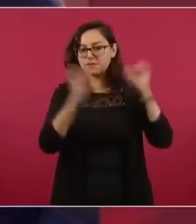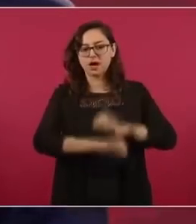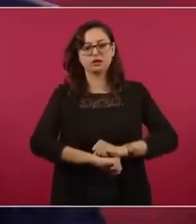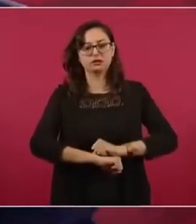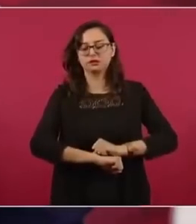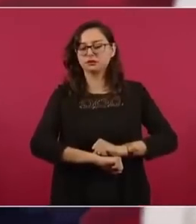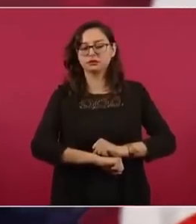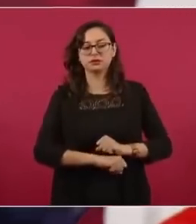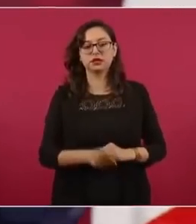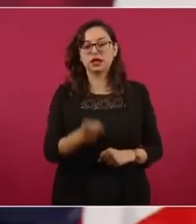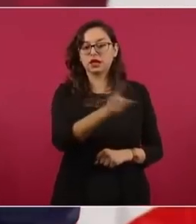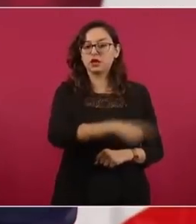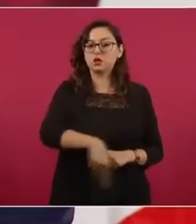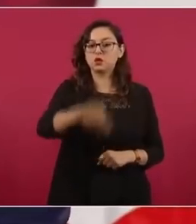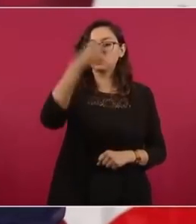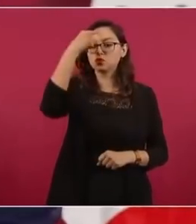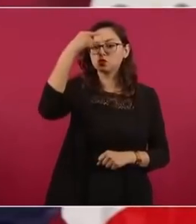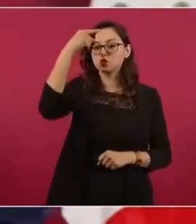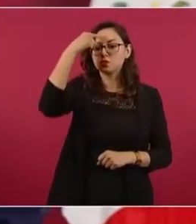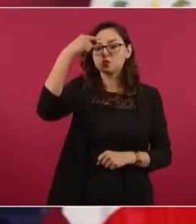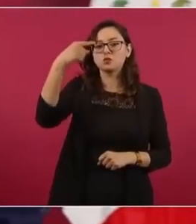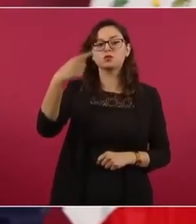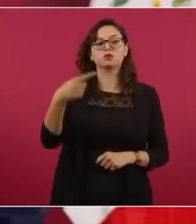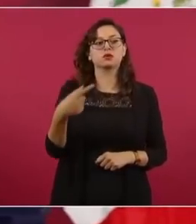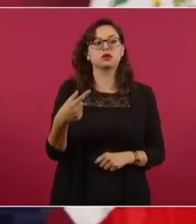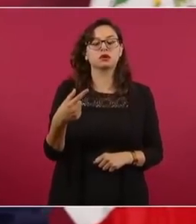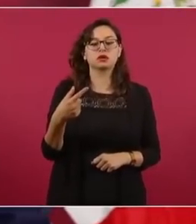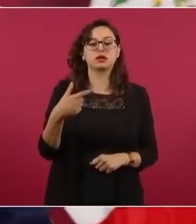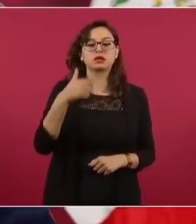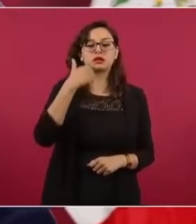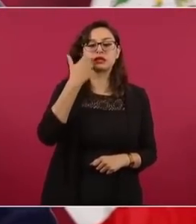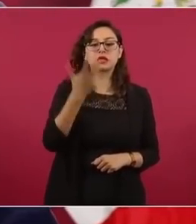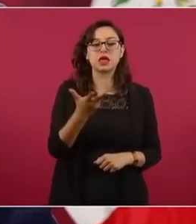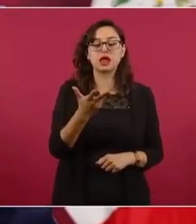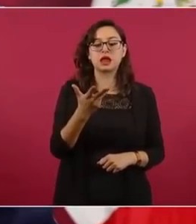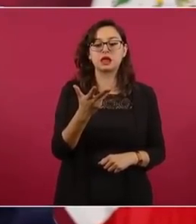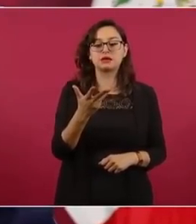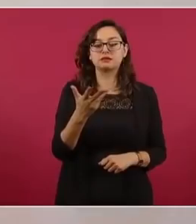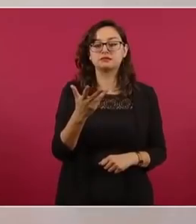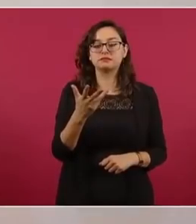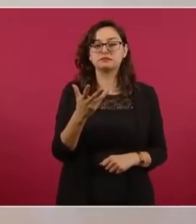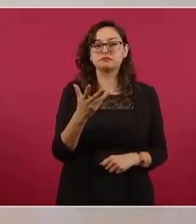piensan que el México profundo